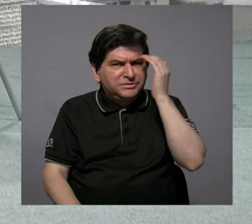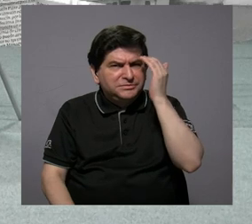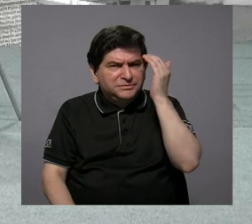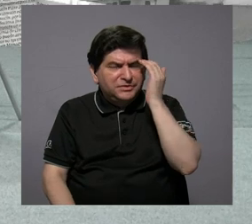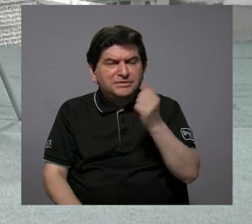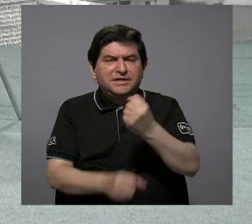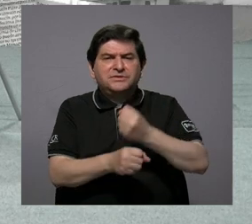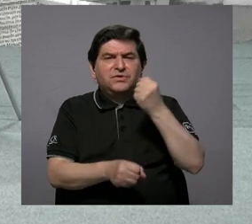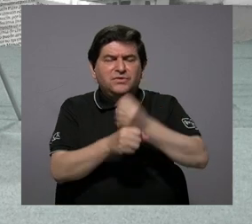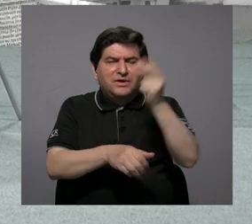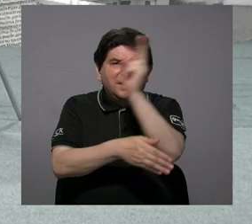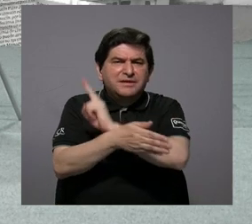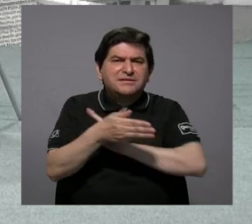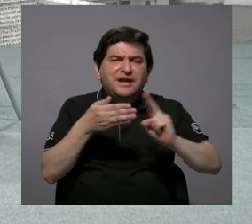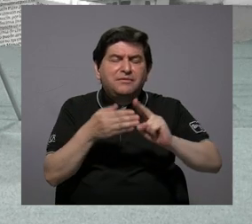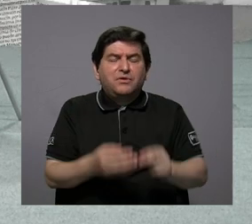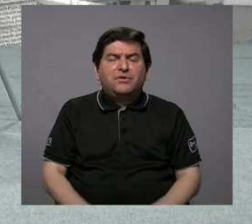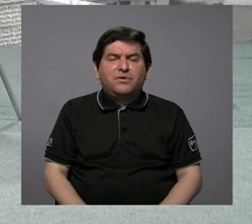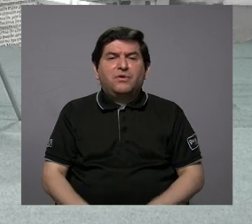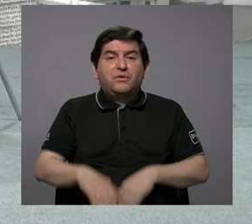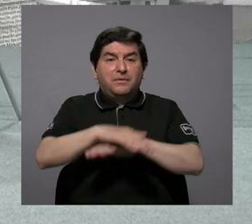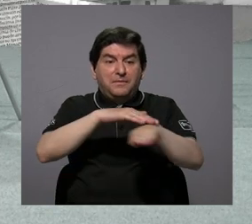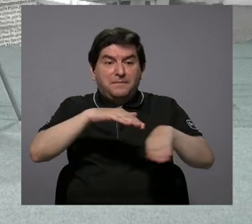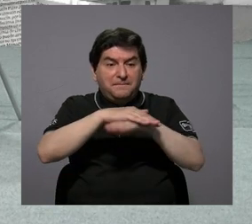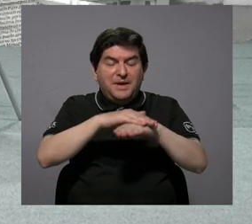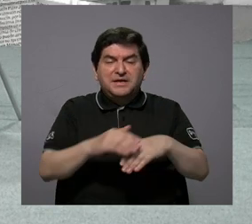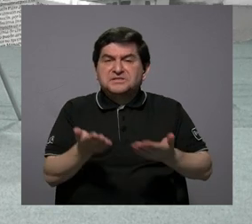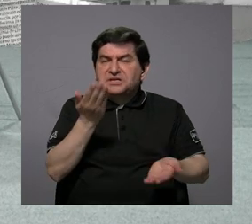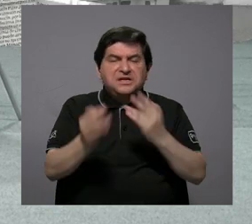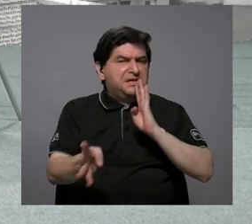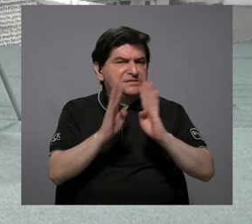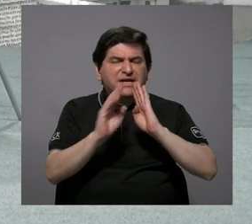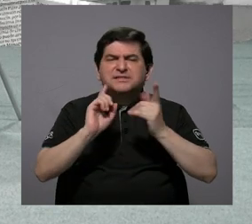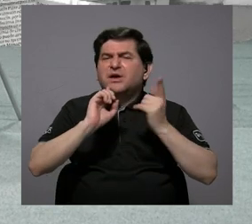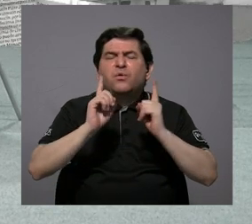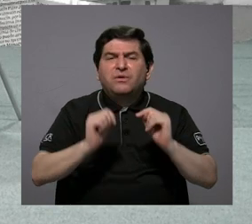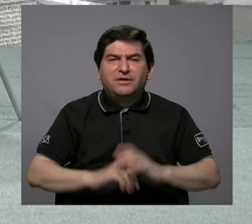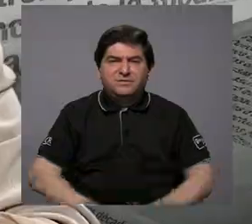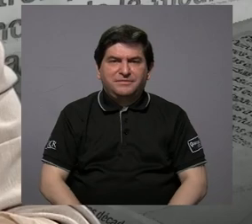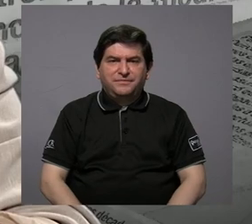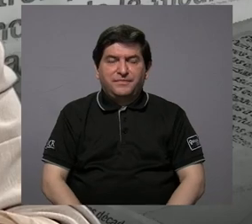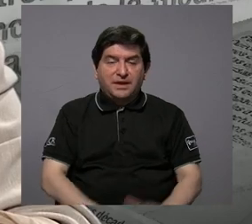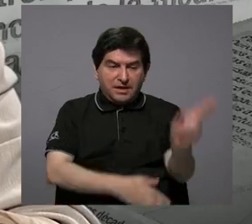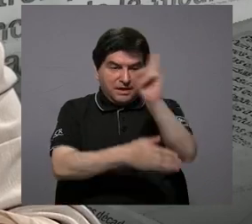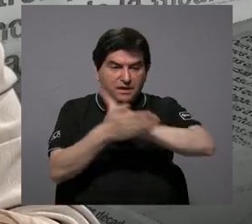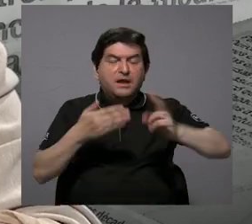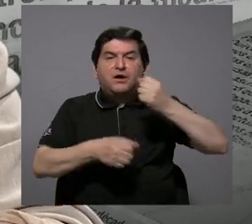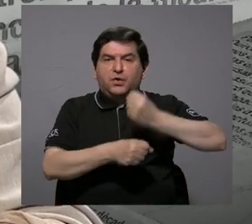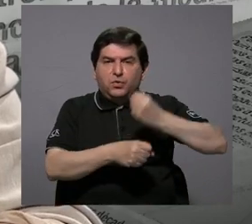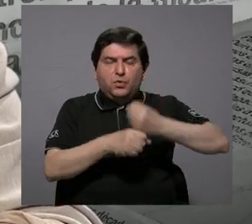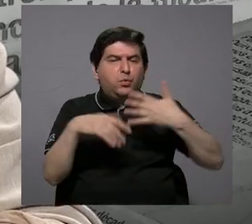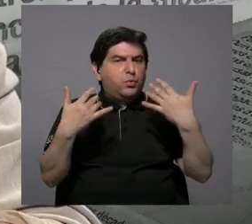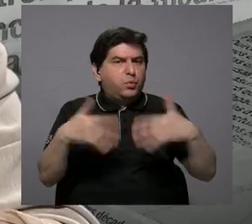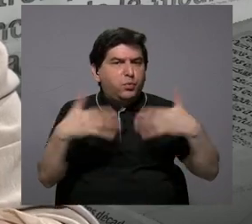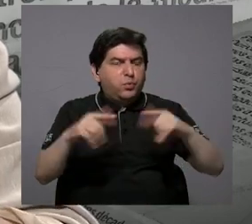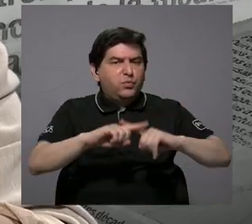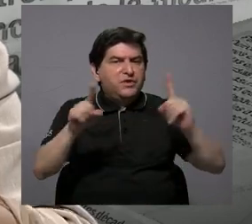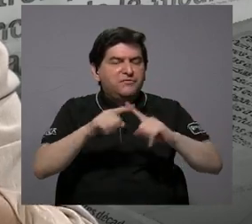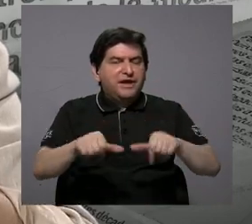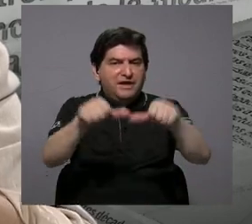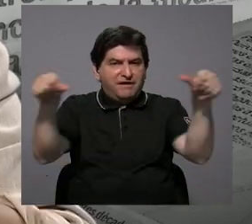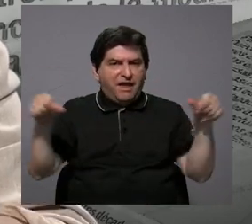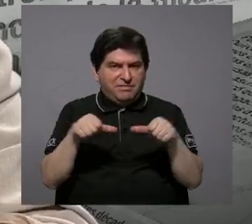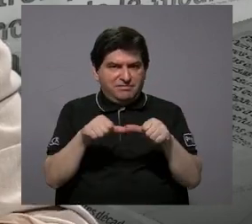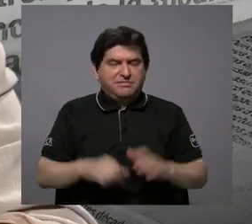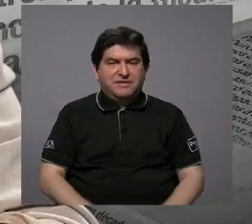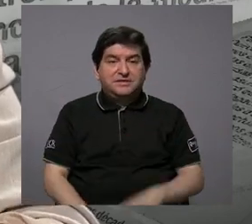está trabajando la universidad y que es fundamental que no hayamos tocado? Bueno, la universidad está trabajando muchísimos ejes, está